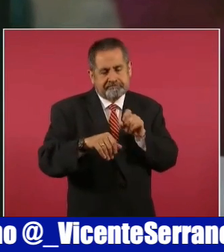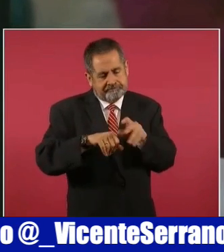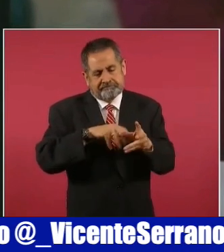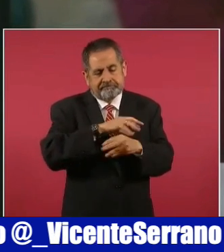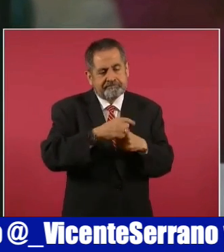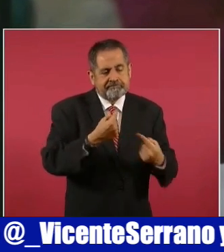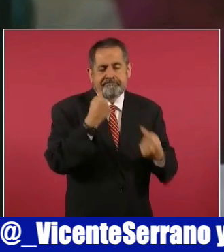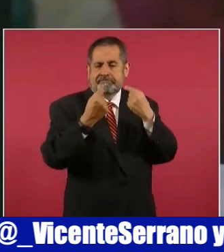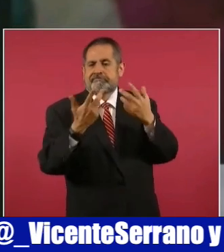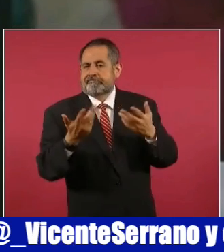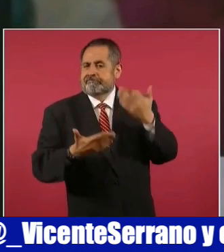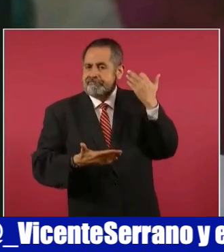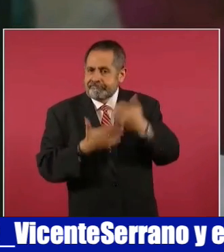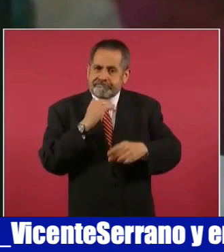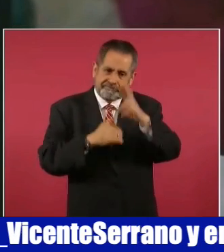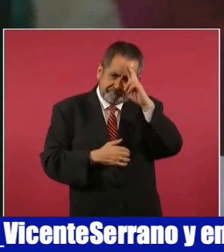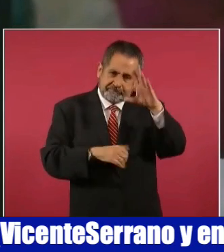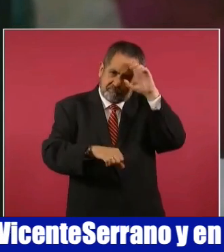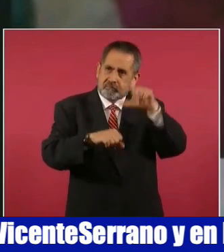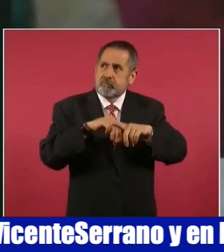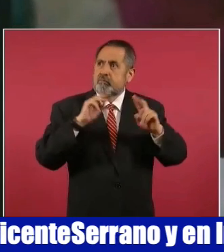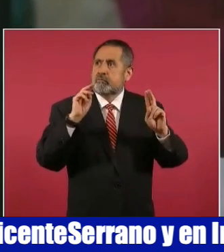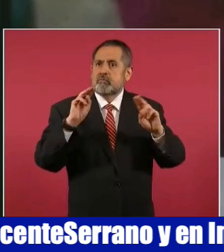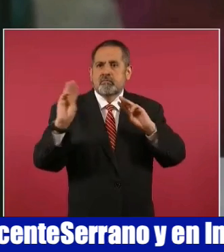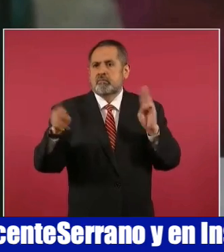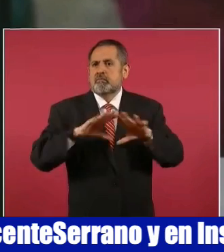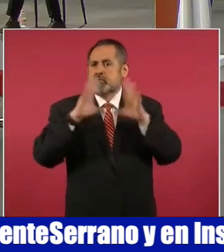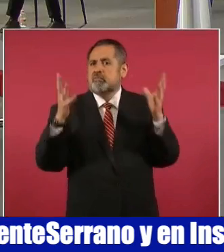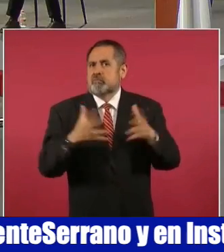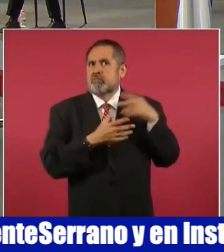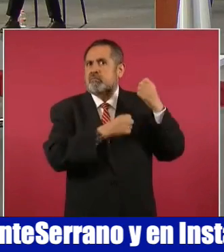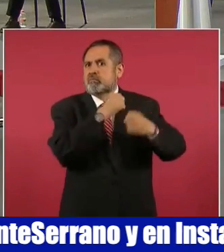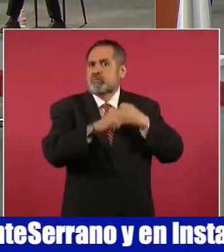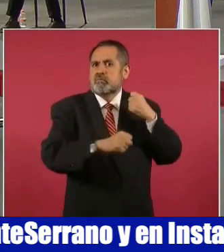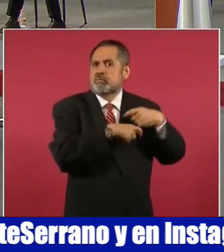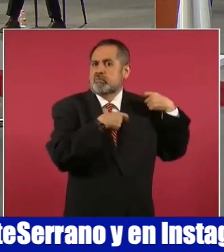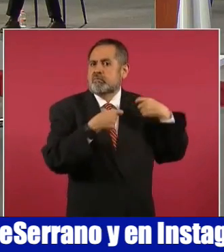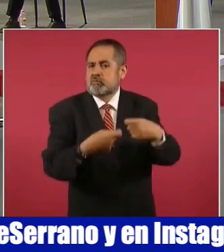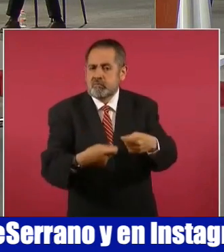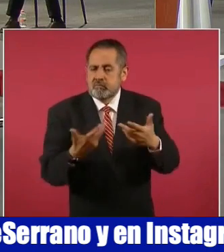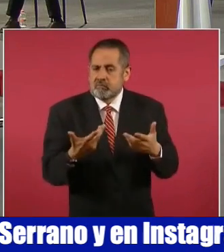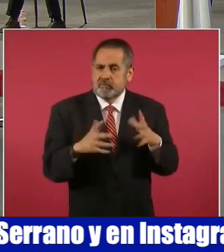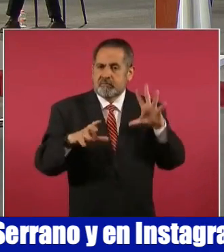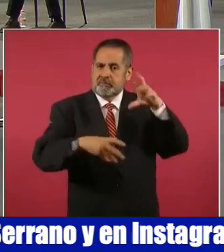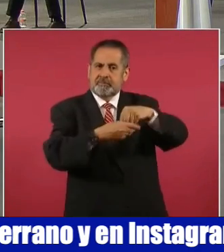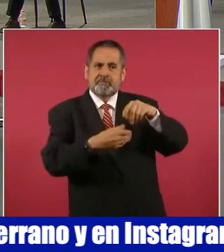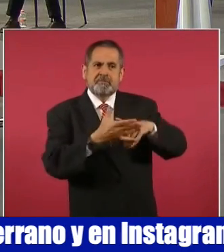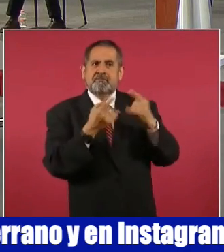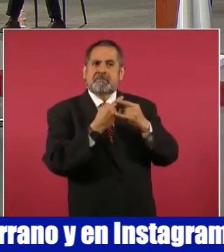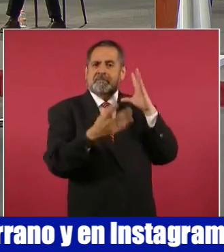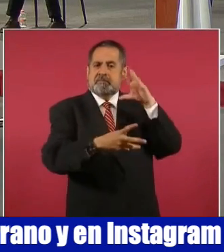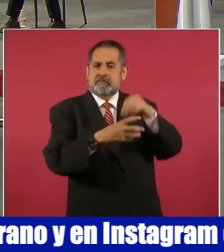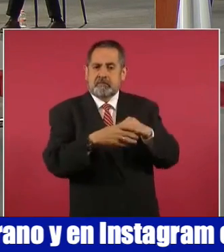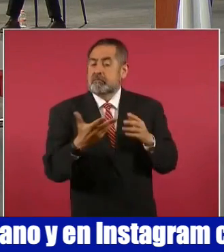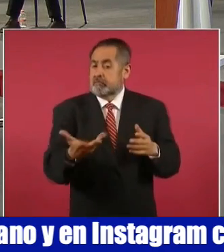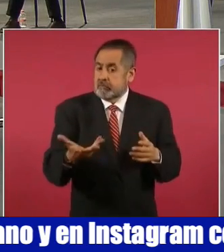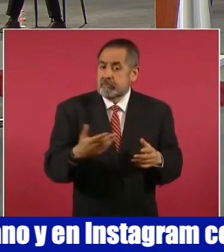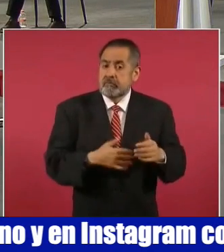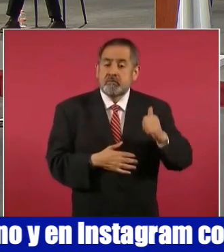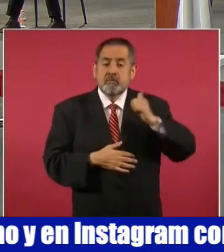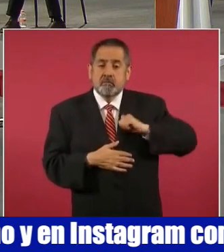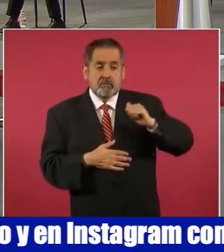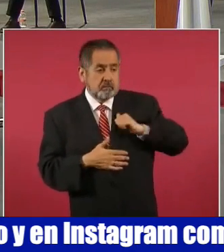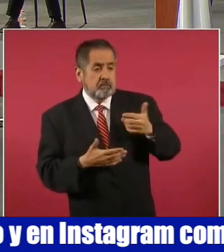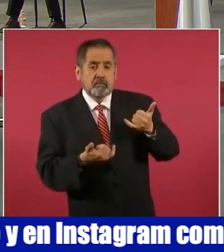la cultura universal, a la cultura histórica, a ese constructo en donde antiguos y